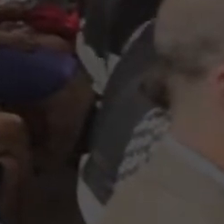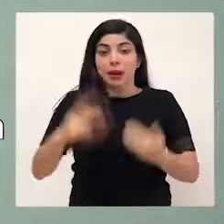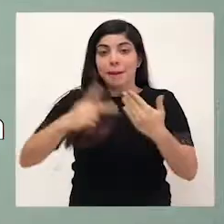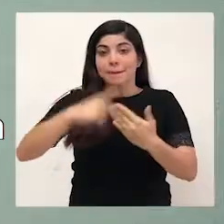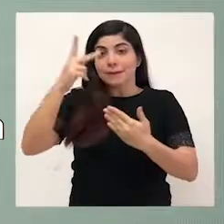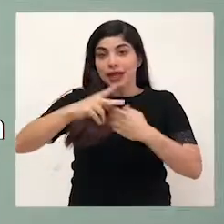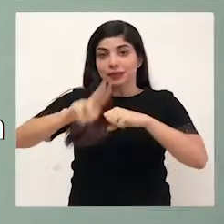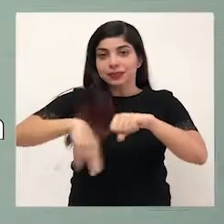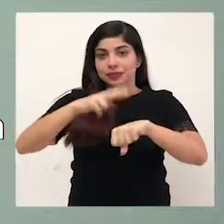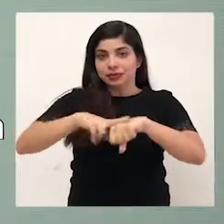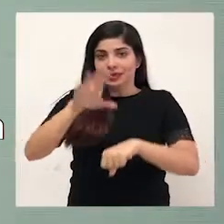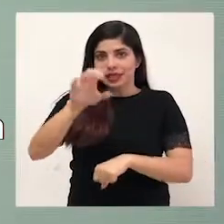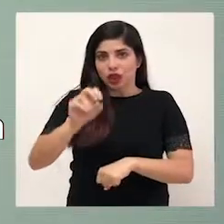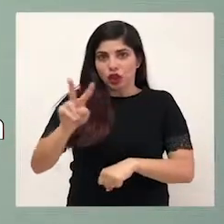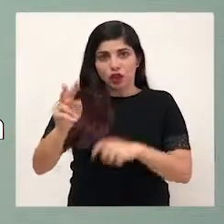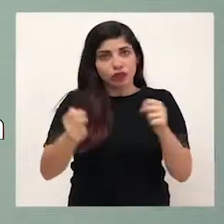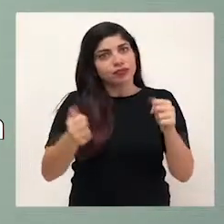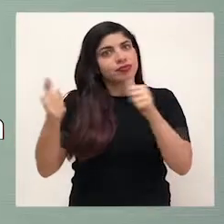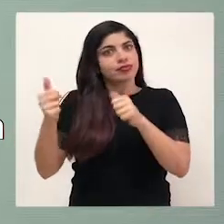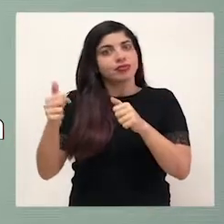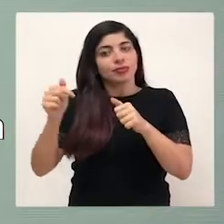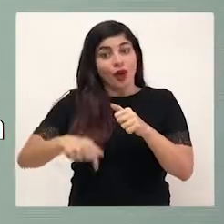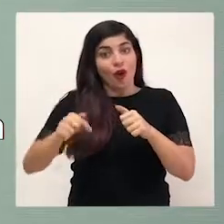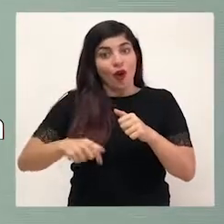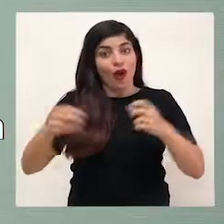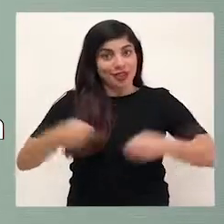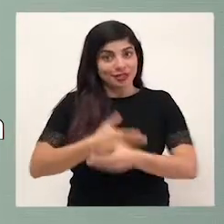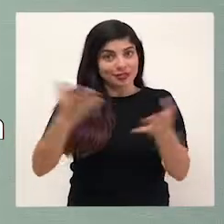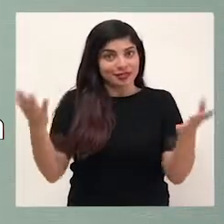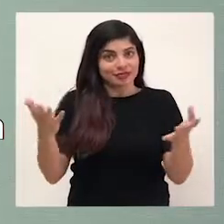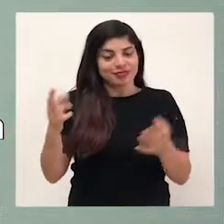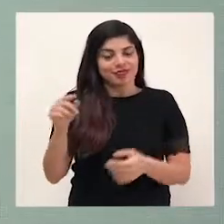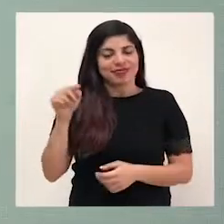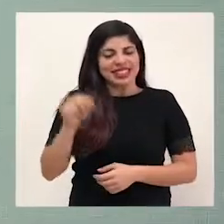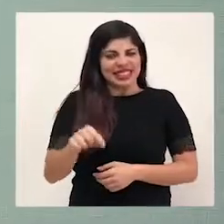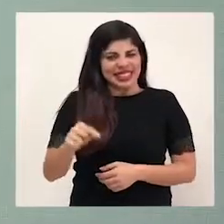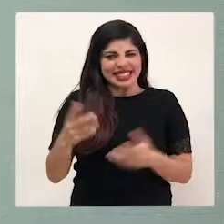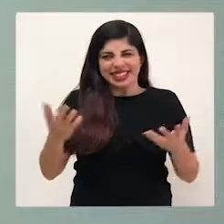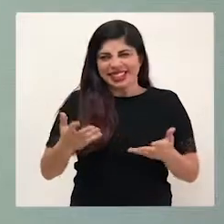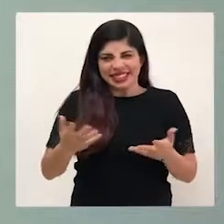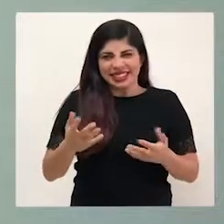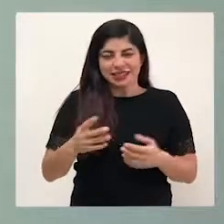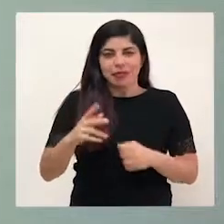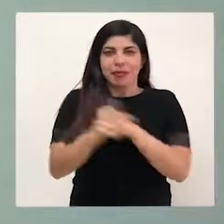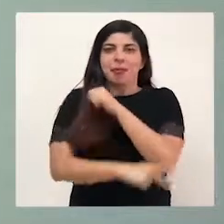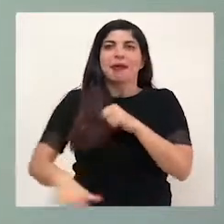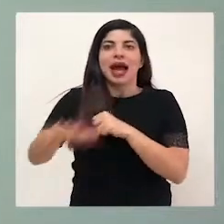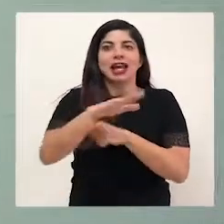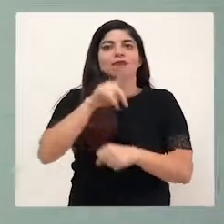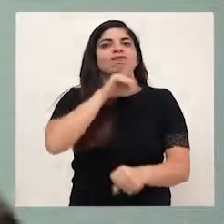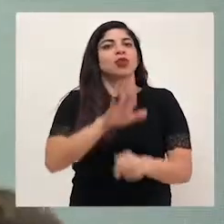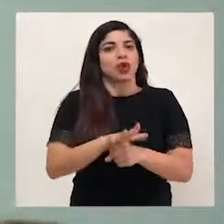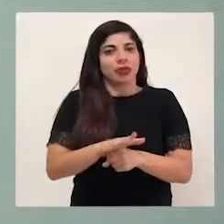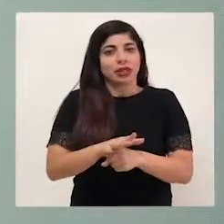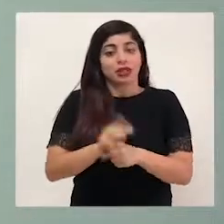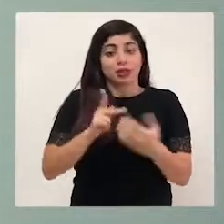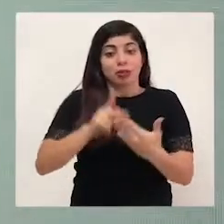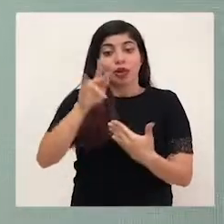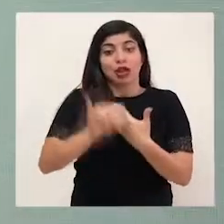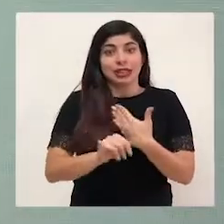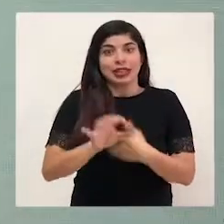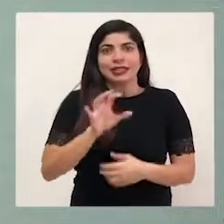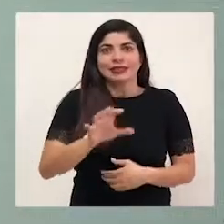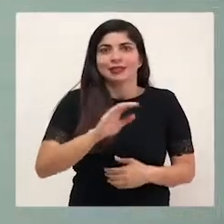El Plan Nacional de Descarbonización que se lanza hoy es un compromiso país, es un